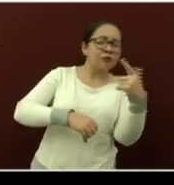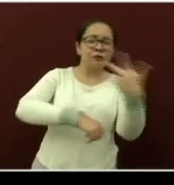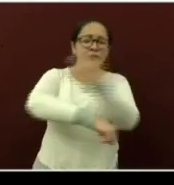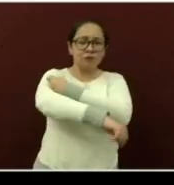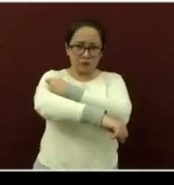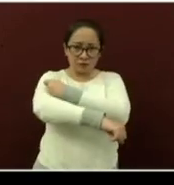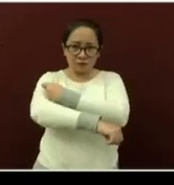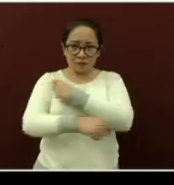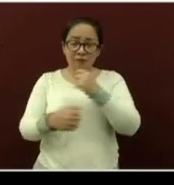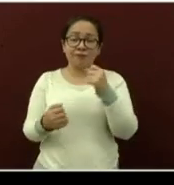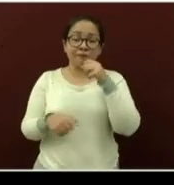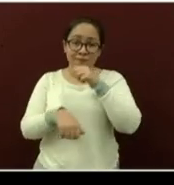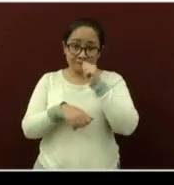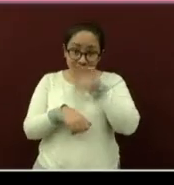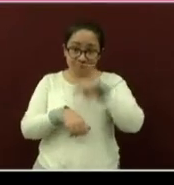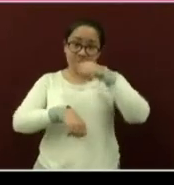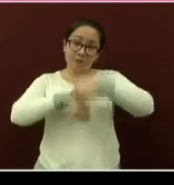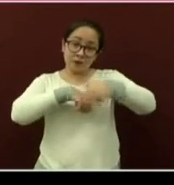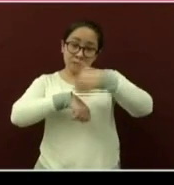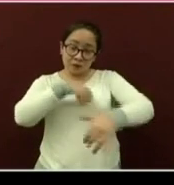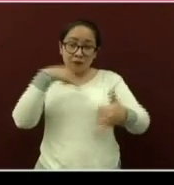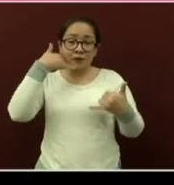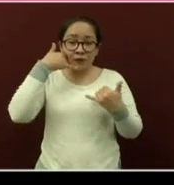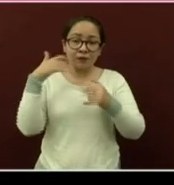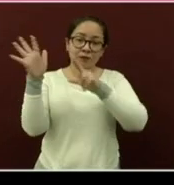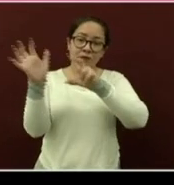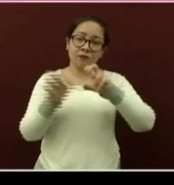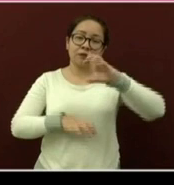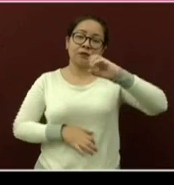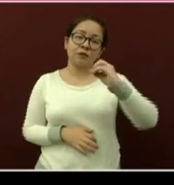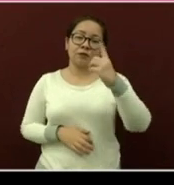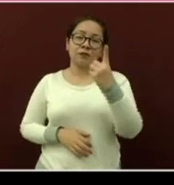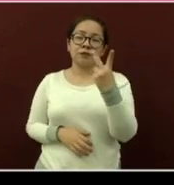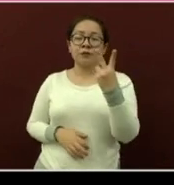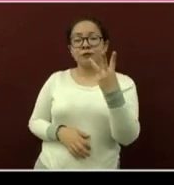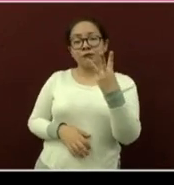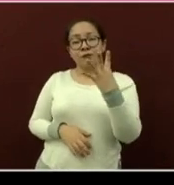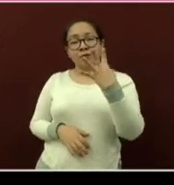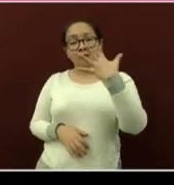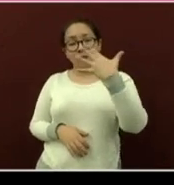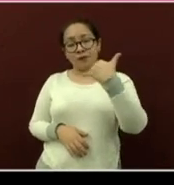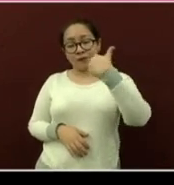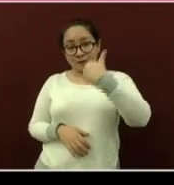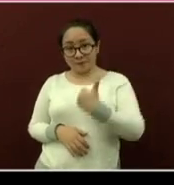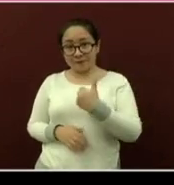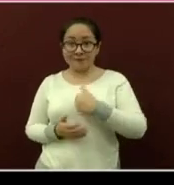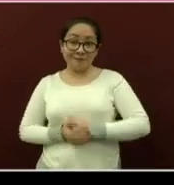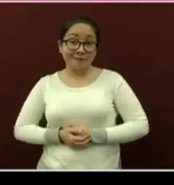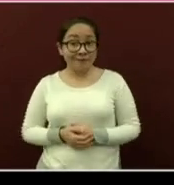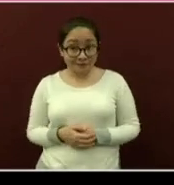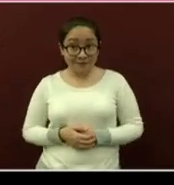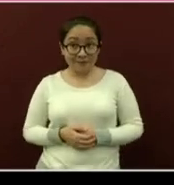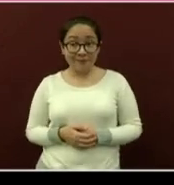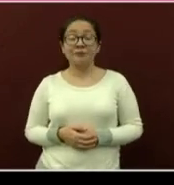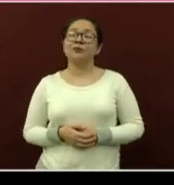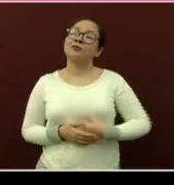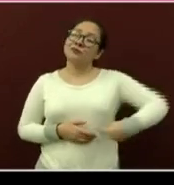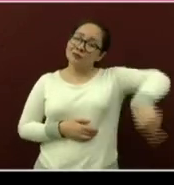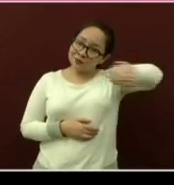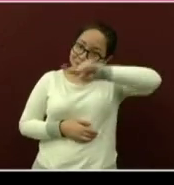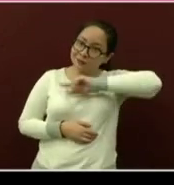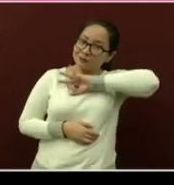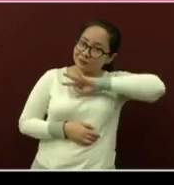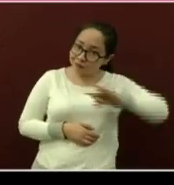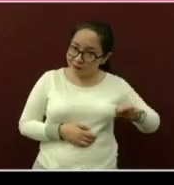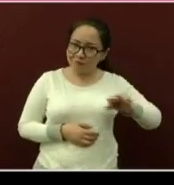vigentes y en el número ochocientos cero uno dos tres cuatro cinco seis podrán pedir